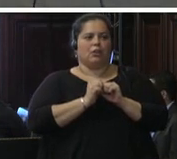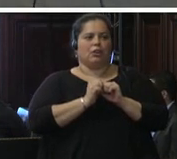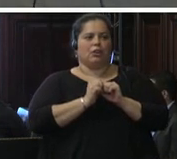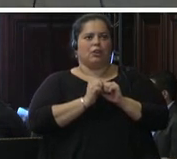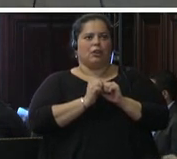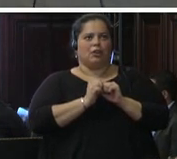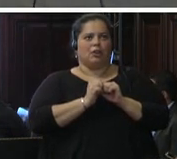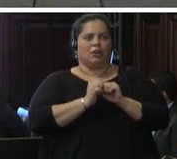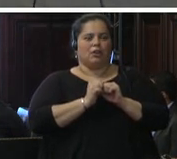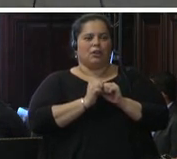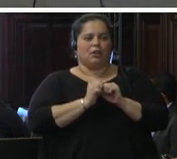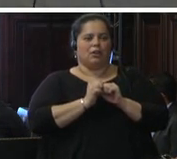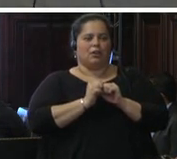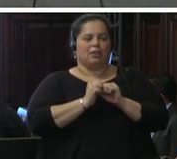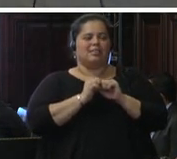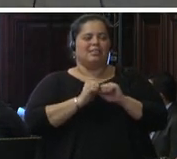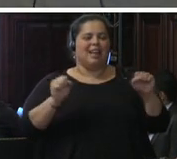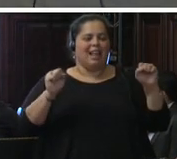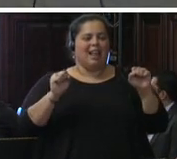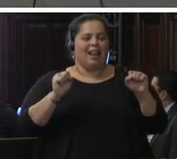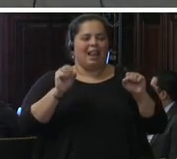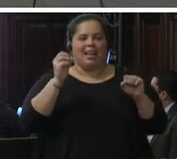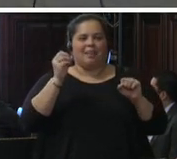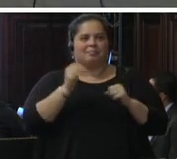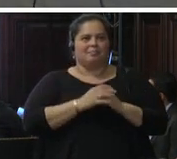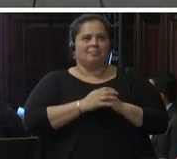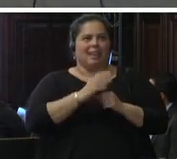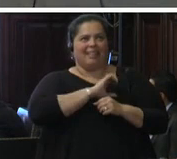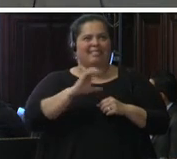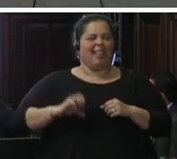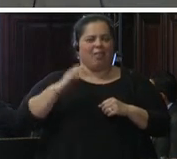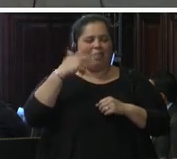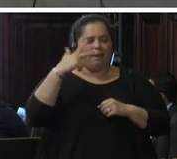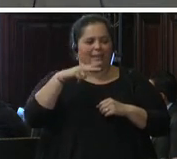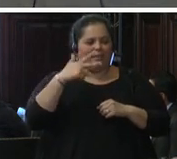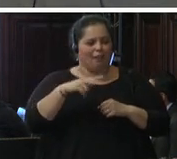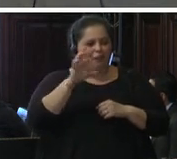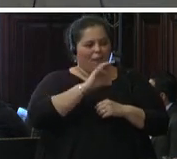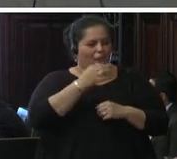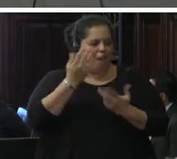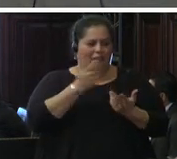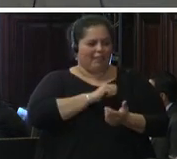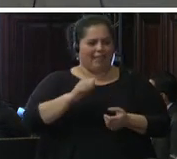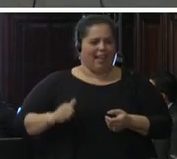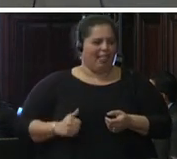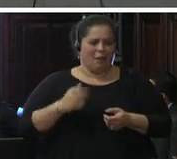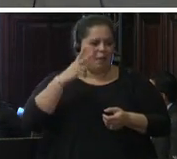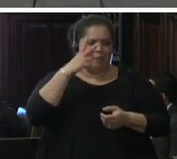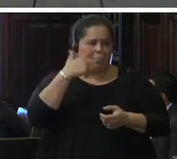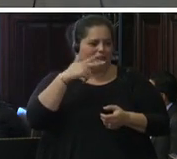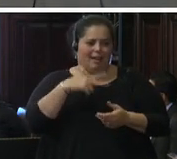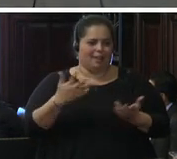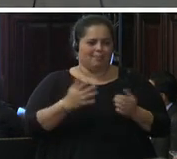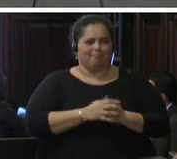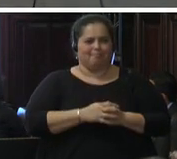ilustre estado mexicano porque si digo estado de México me voy para otro lado para una